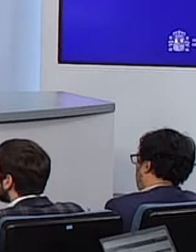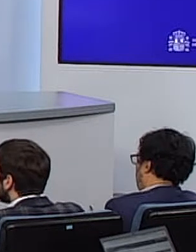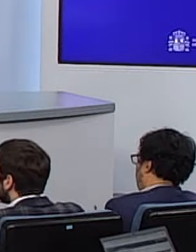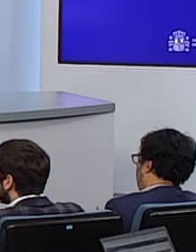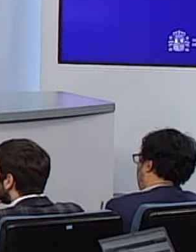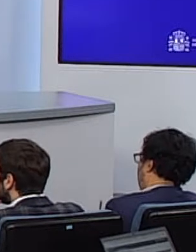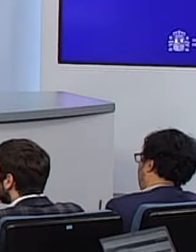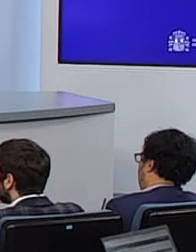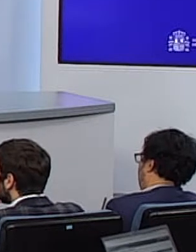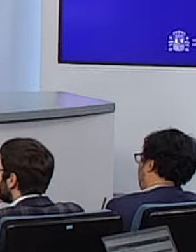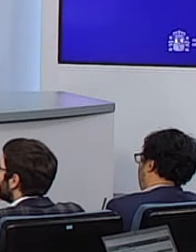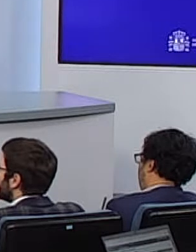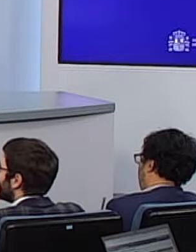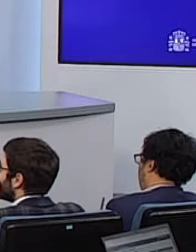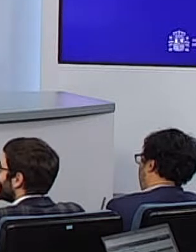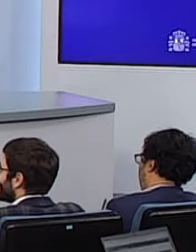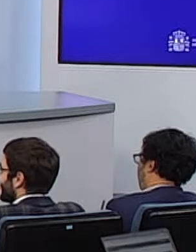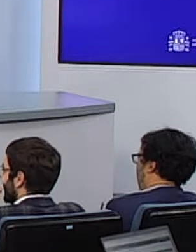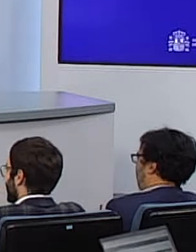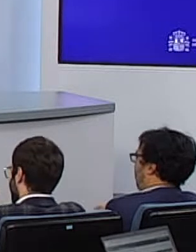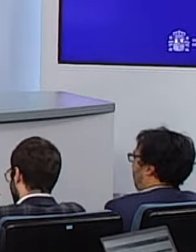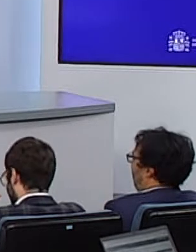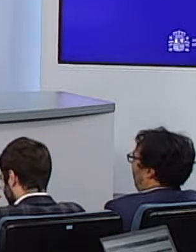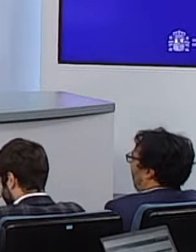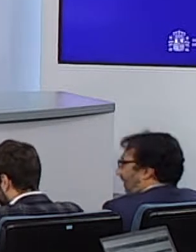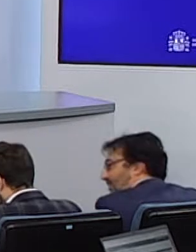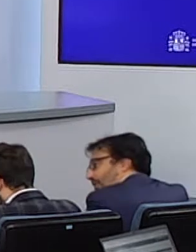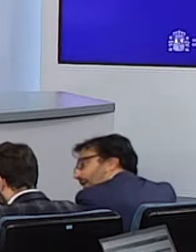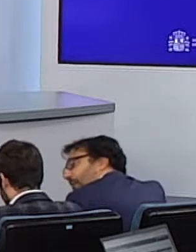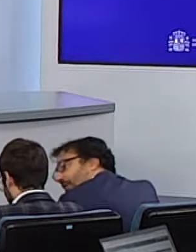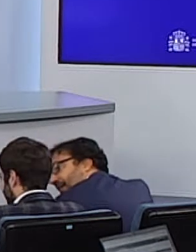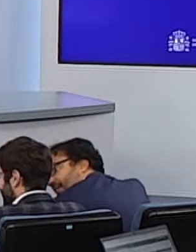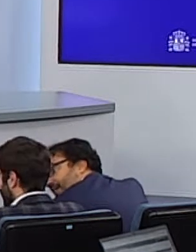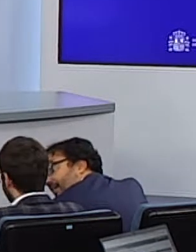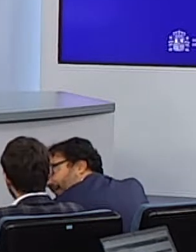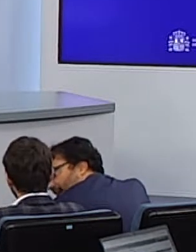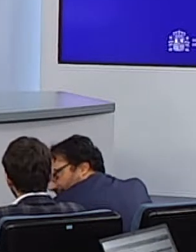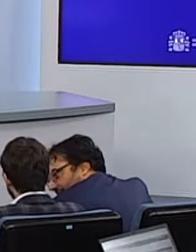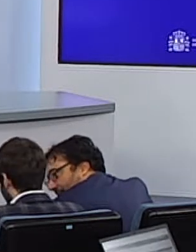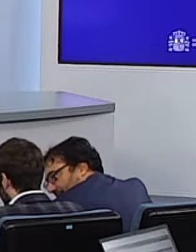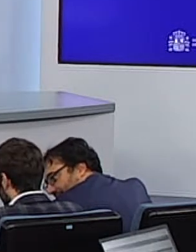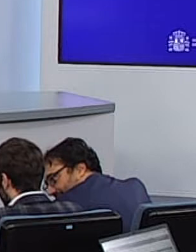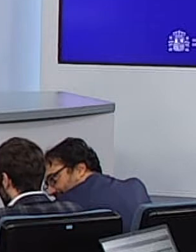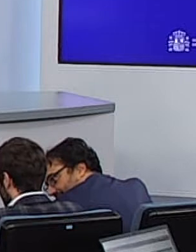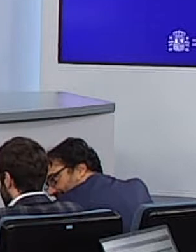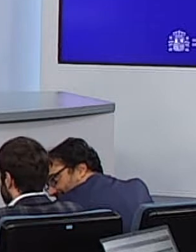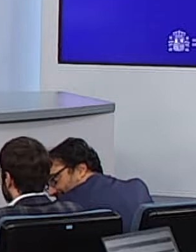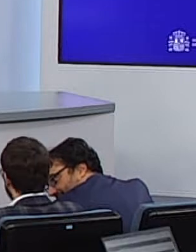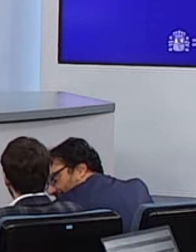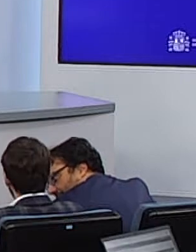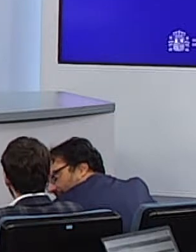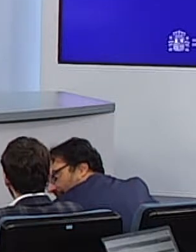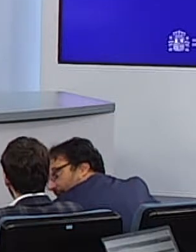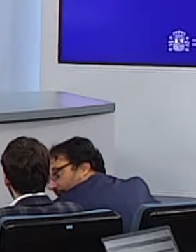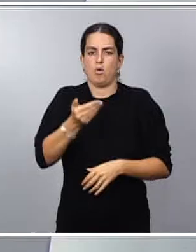demás europeos. No es un trabajo que hayamos empezado hoy, este es otro mensaje importante, las circunstancias, la